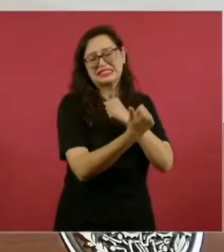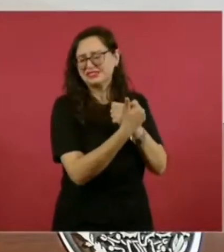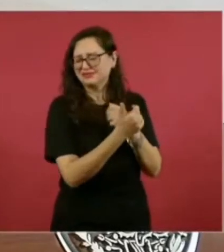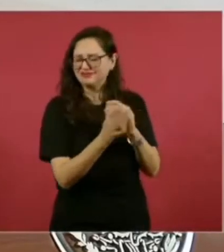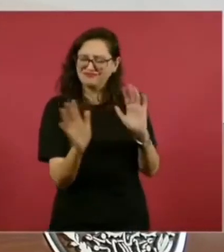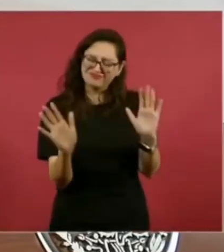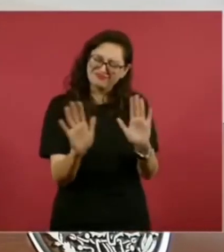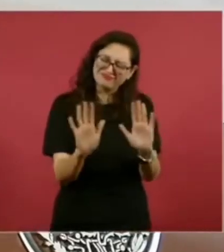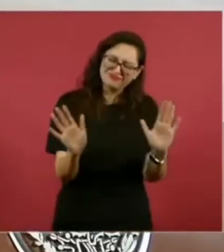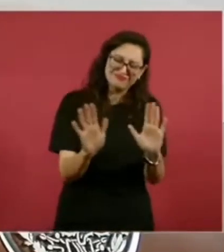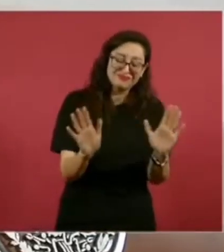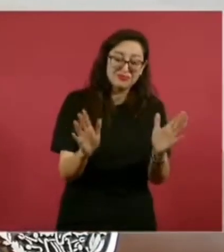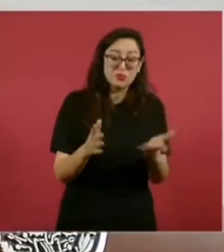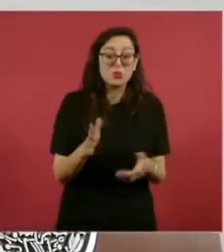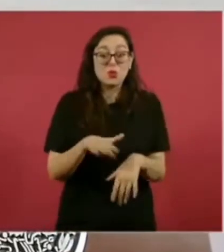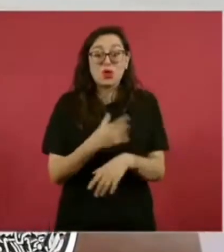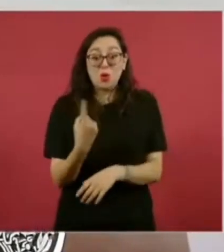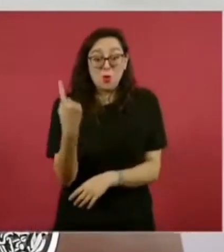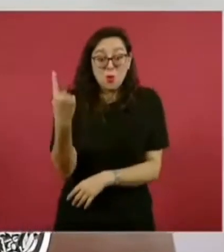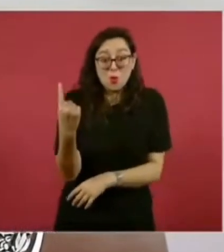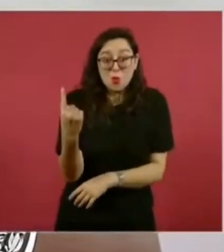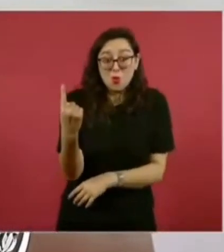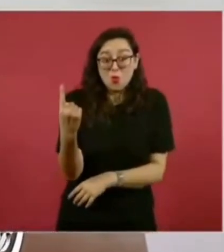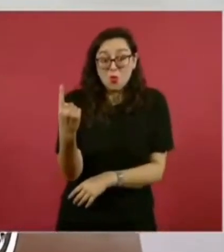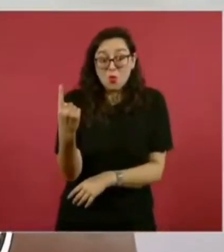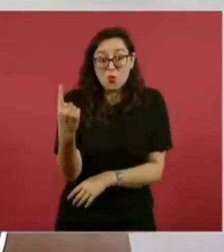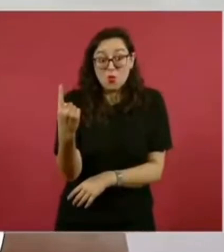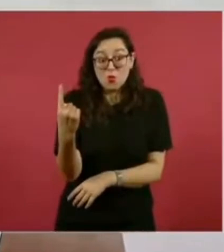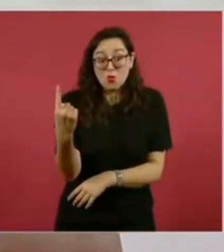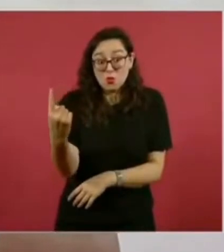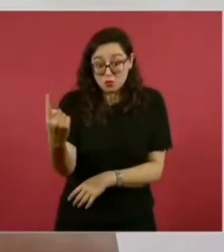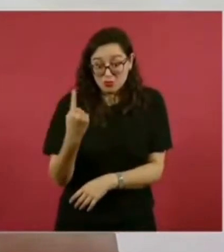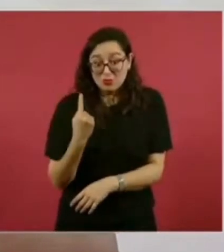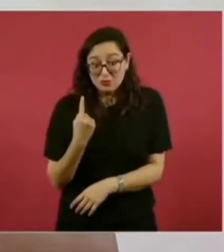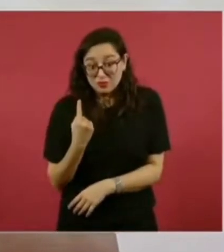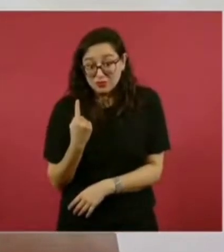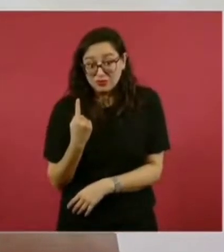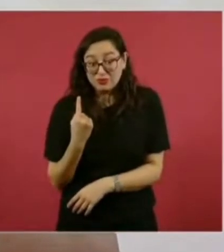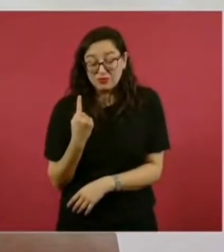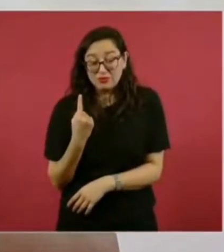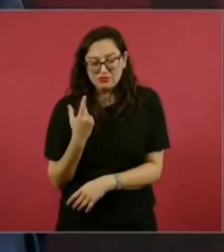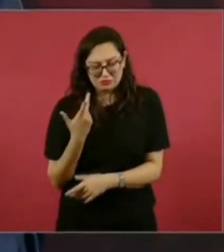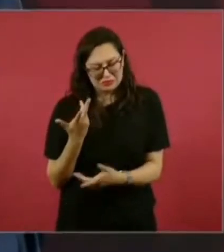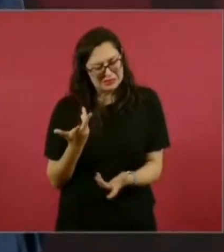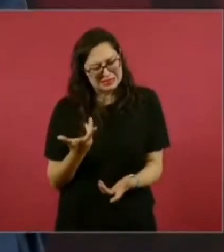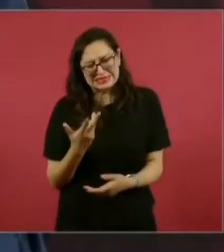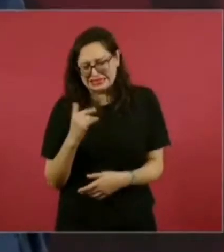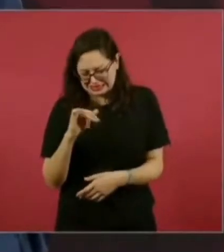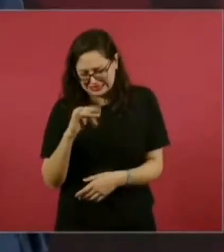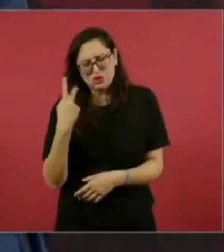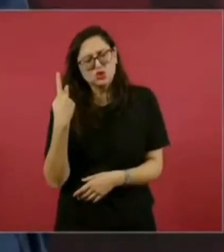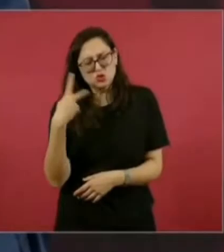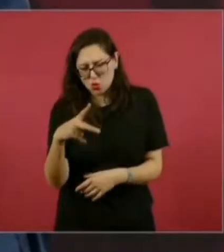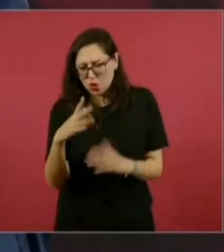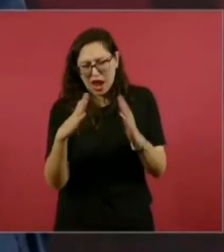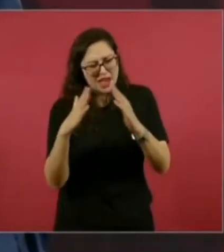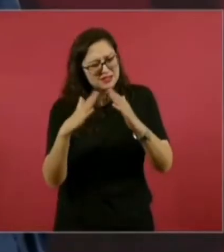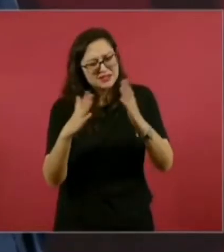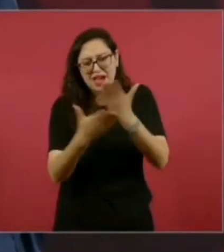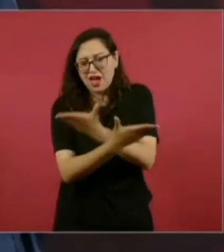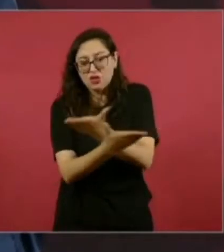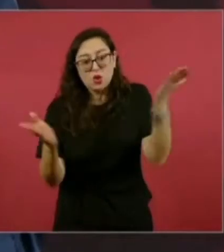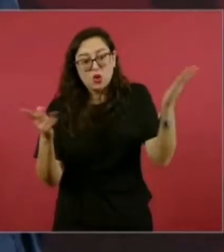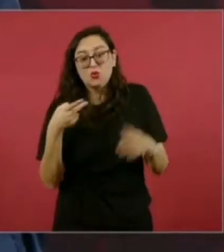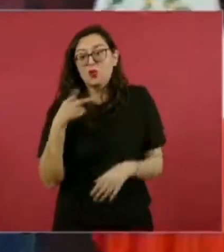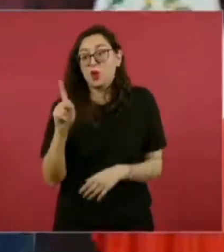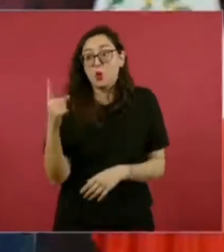si le abro la puerta, que es la casa de todos donde voy a vivir, pero abro la puerta a